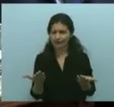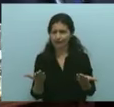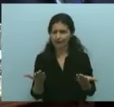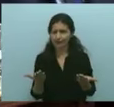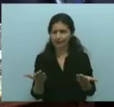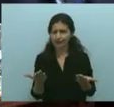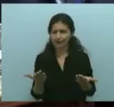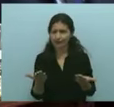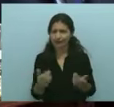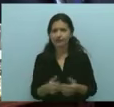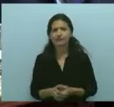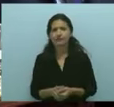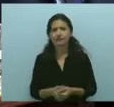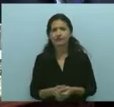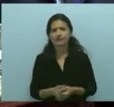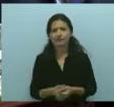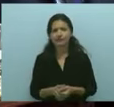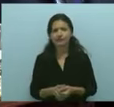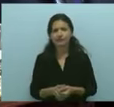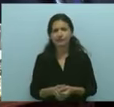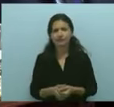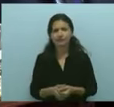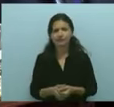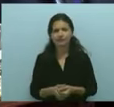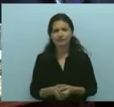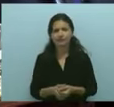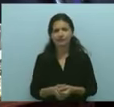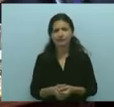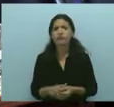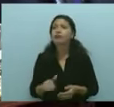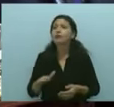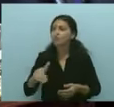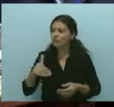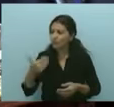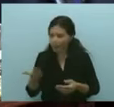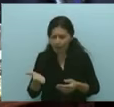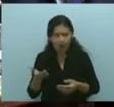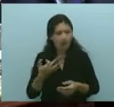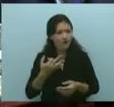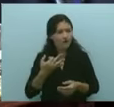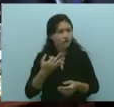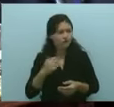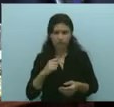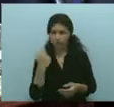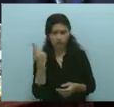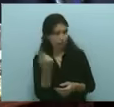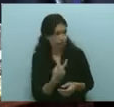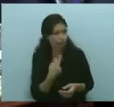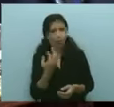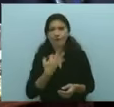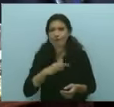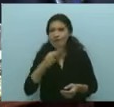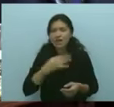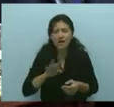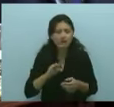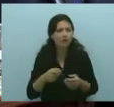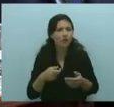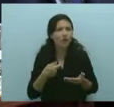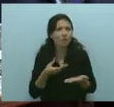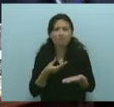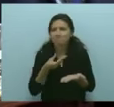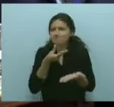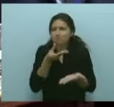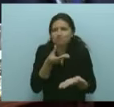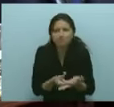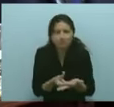Y por eso, más que nunca, hay que ser equitativos, porque tienen que aportar más quienes más ganan. Y no es la